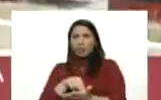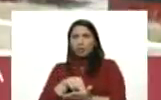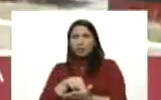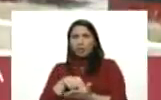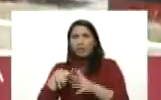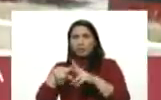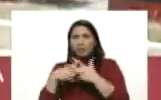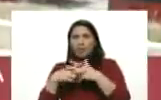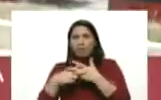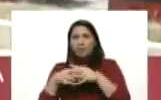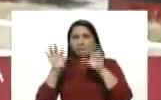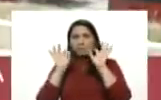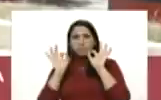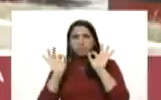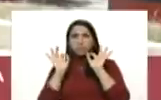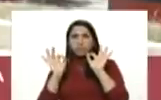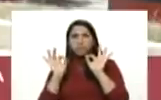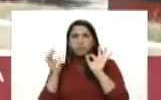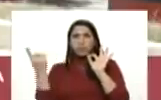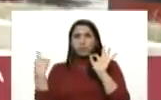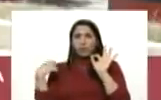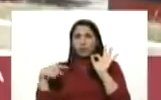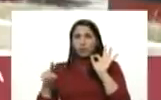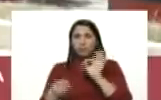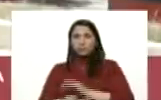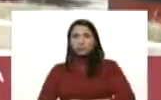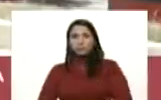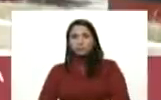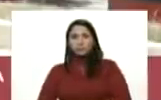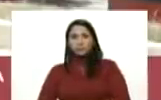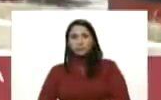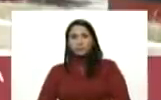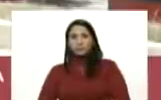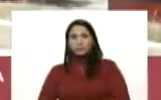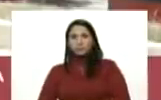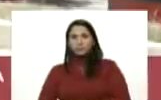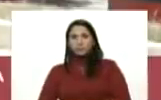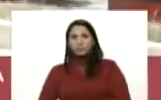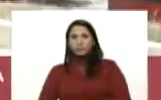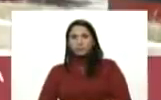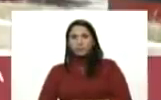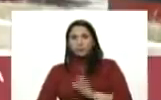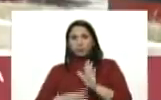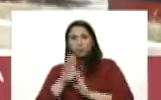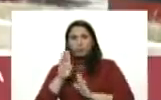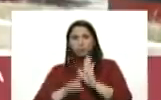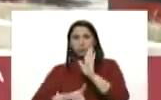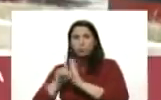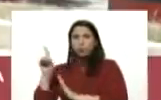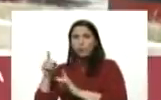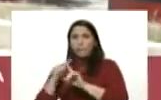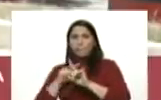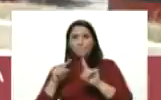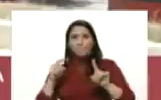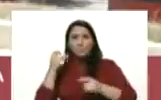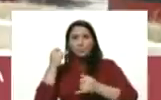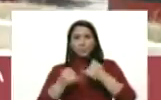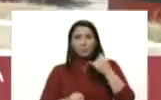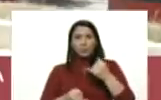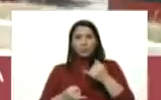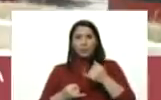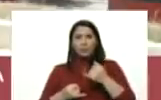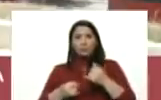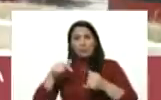un taller especializado que tenemos en vía de desarrollo para culminarlo a